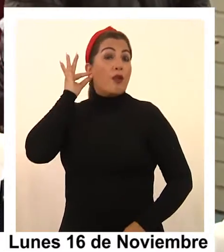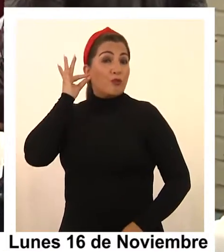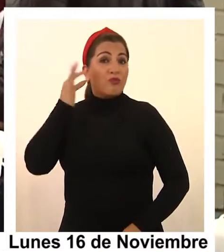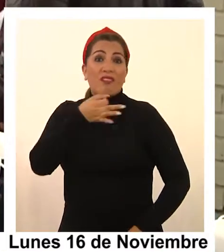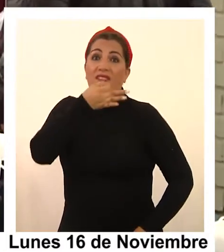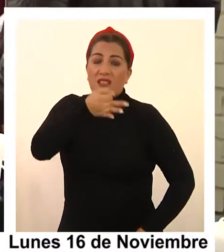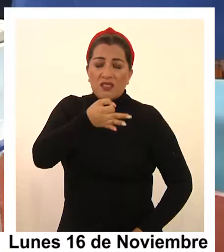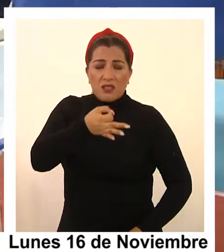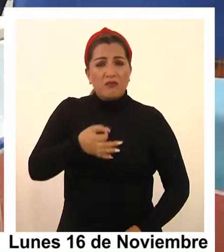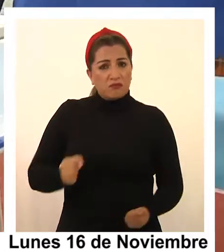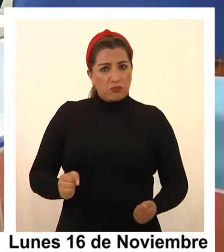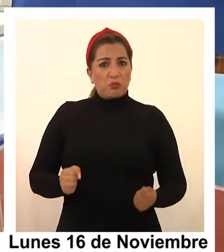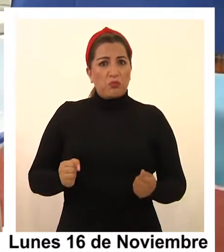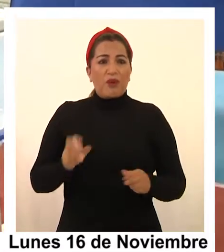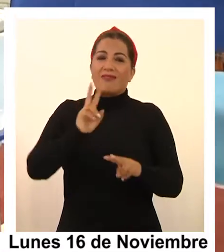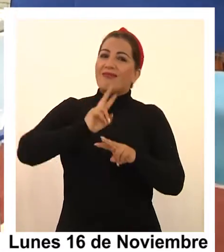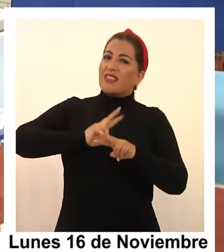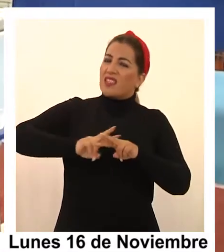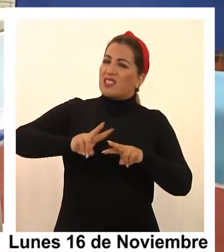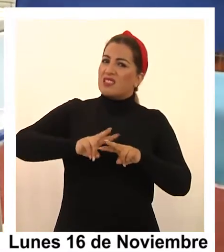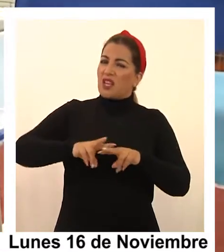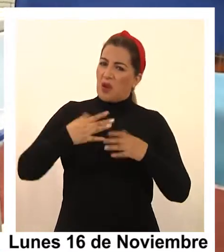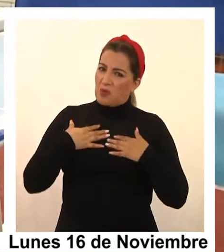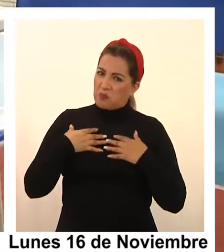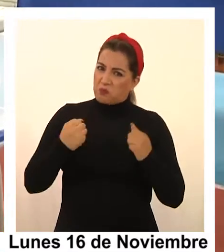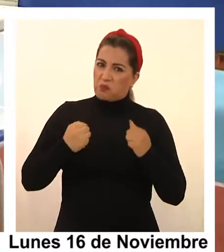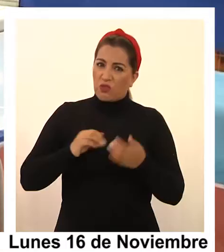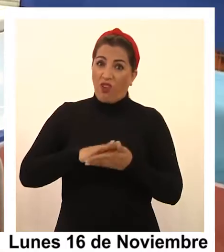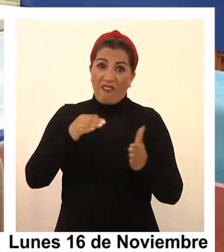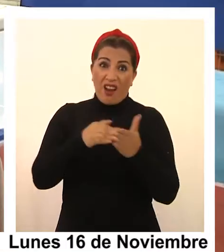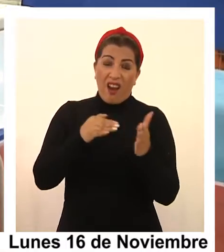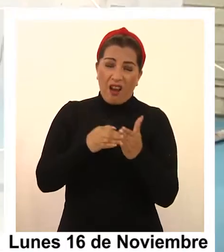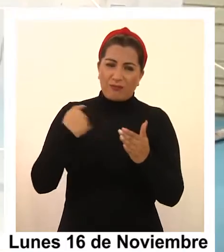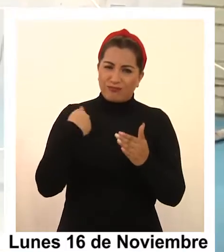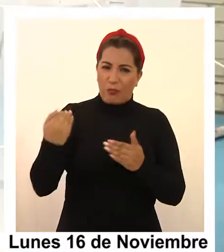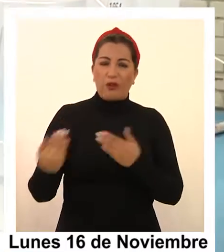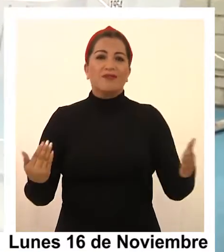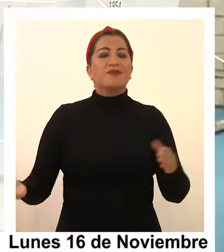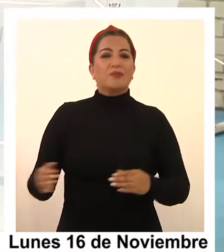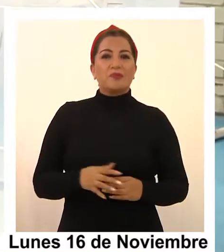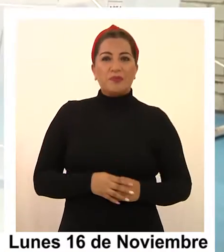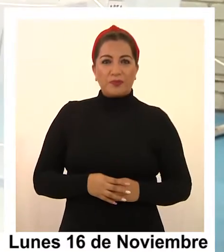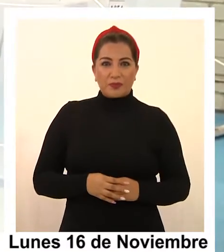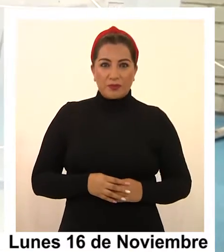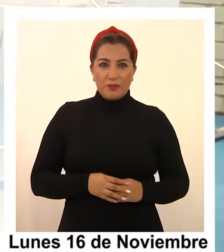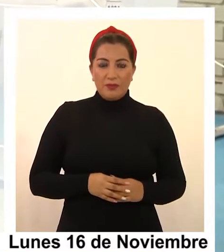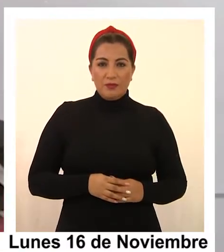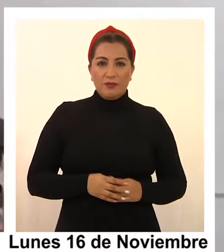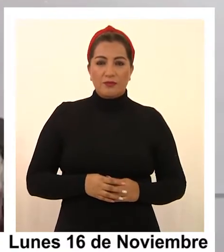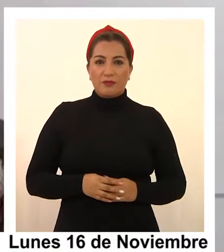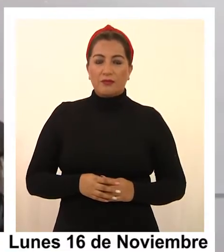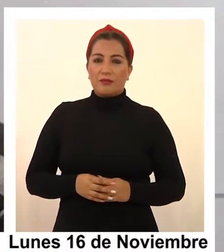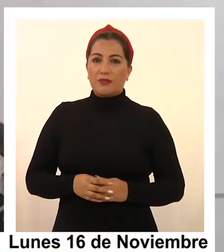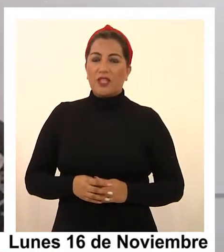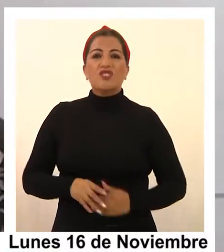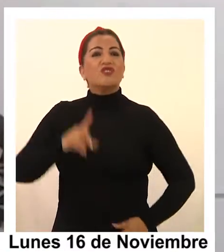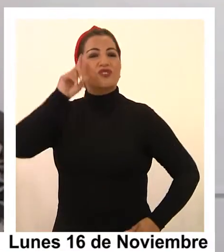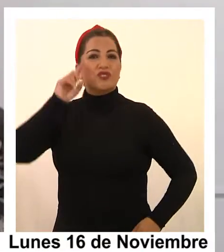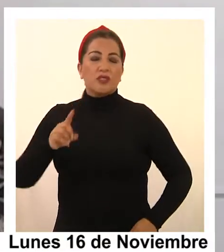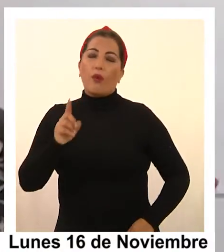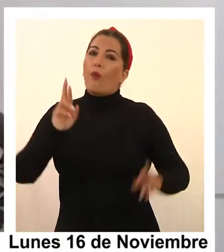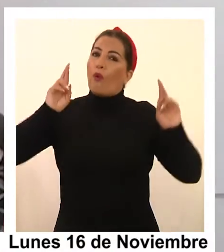como independiente, la joven señala estar dispuesta a franquear todas las barreras. Si bien